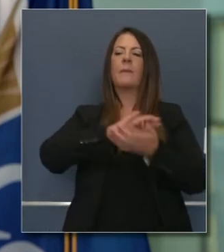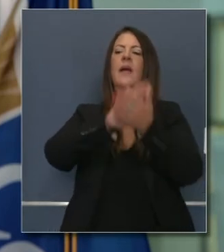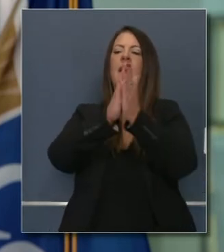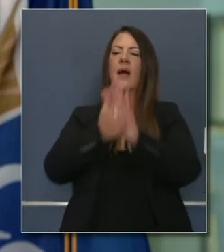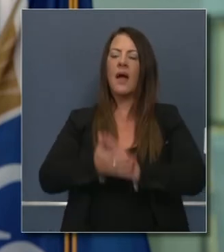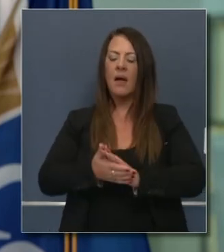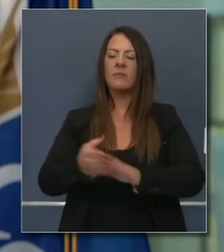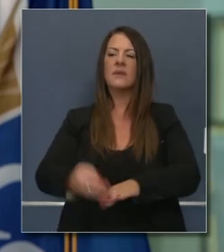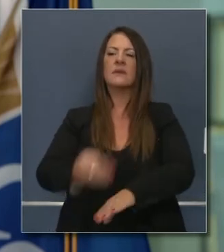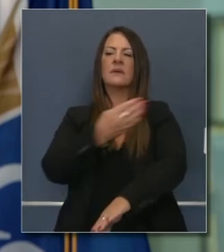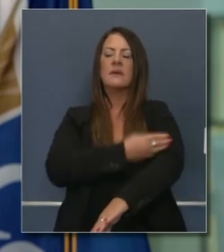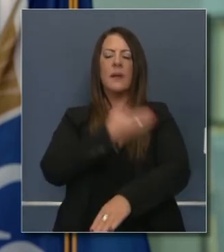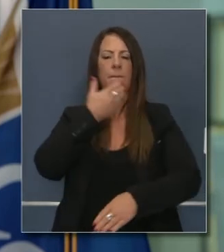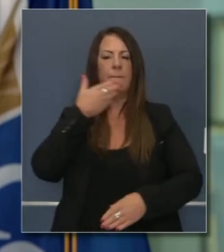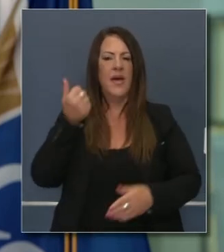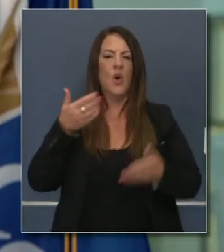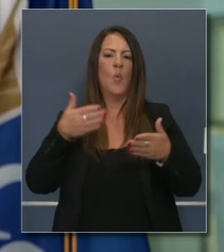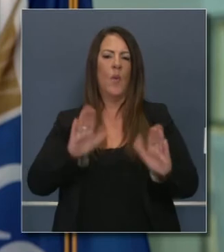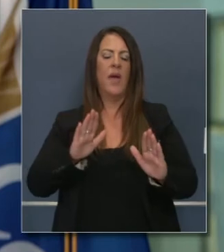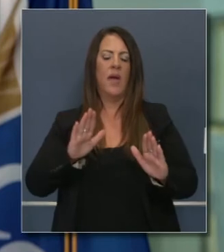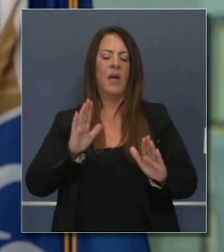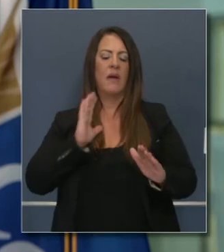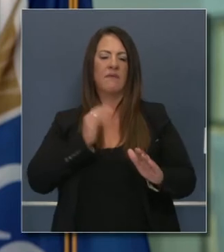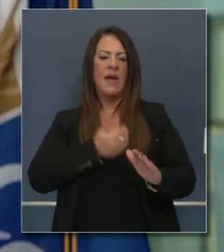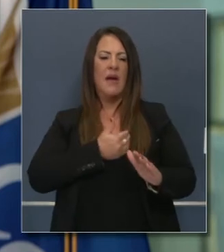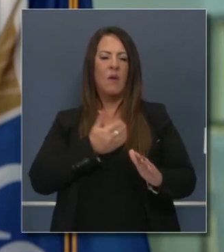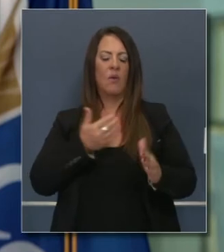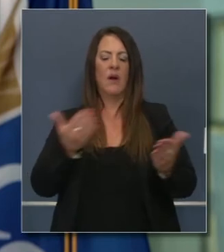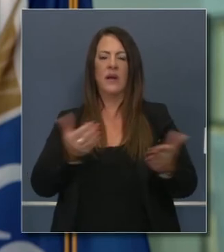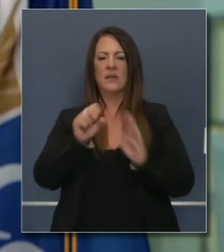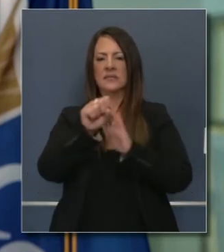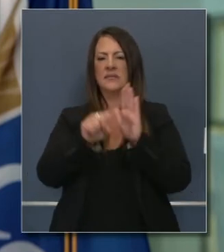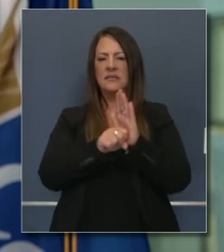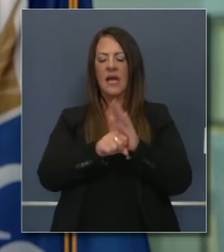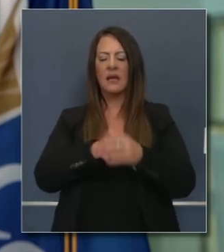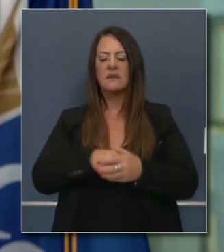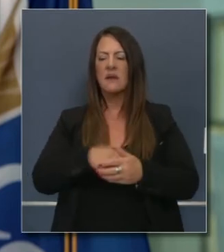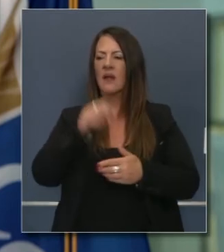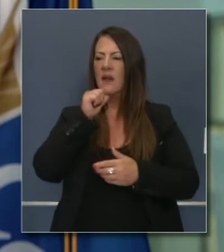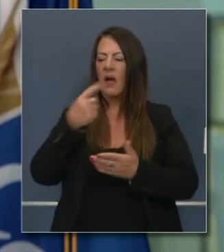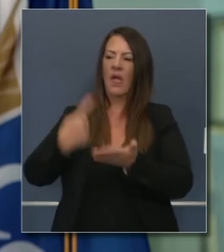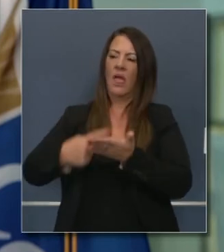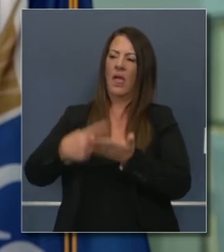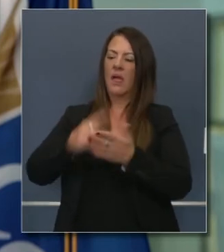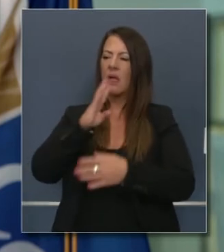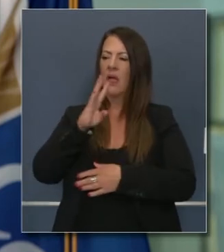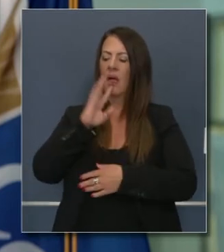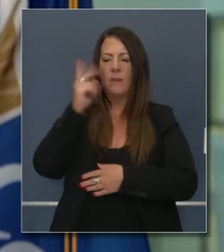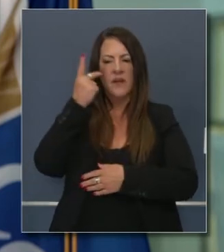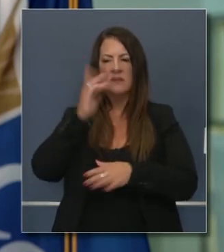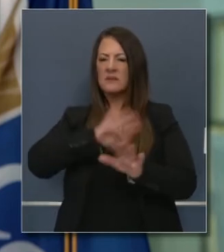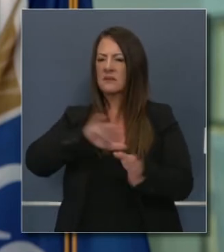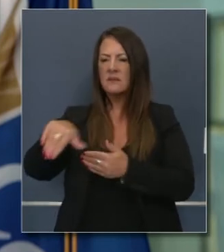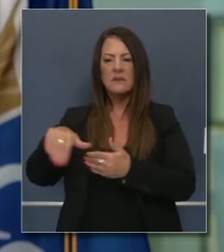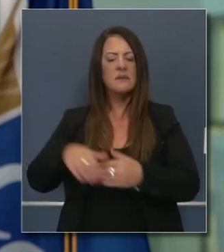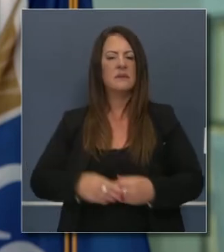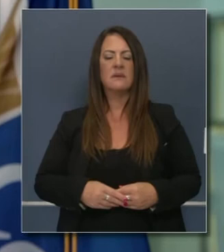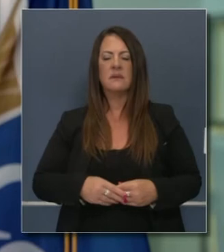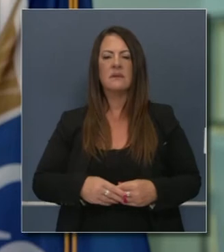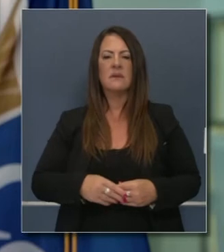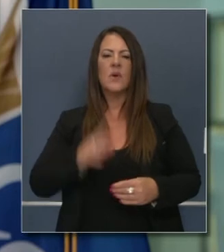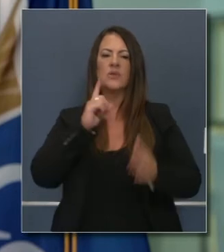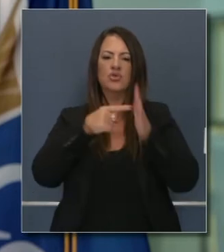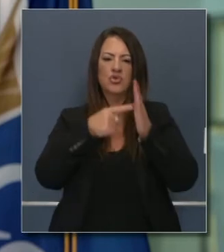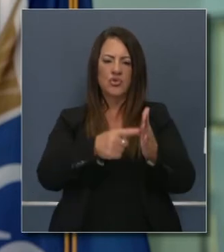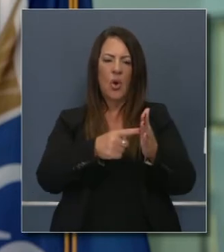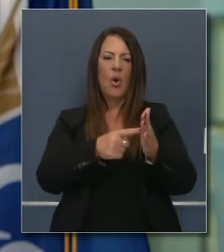le daremos la vuelta a la página, a la política del status quo y queremos estar en un punto de vista